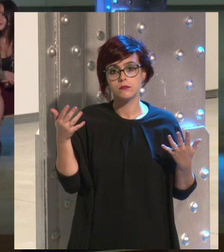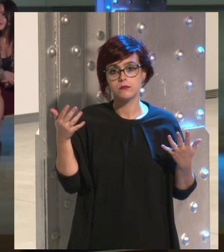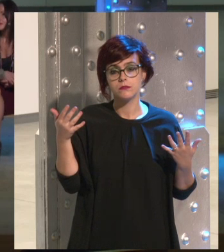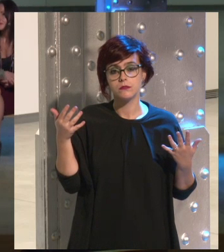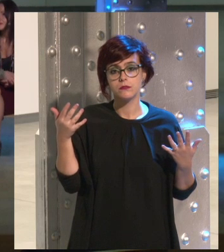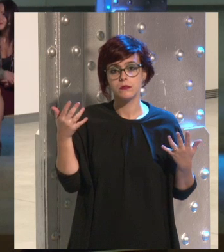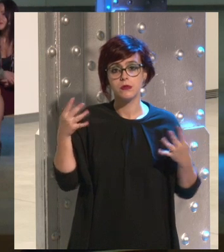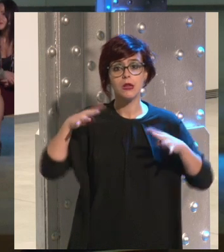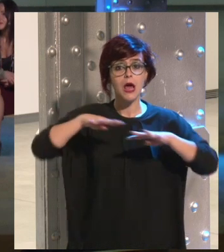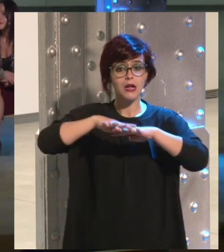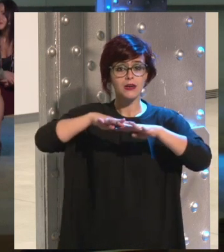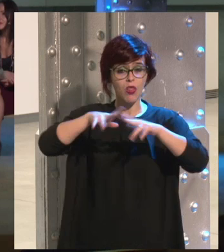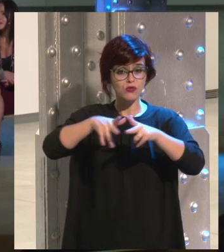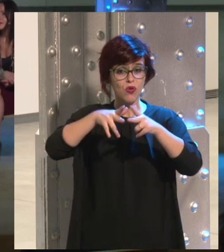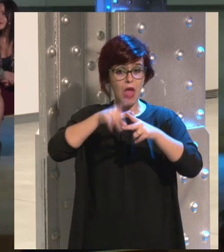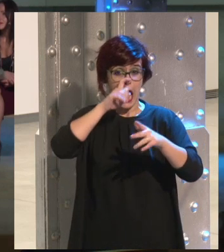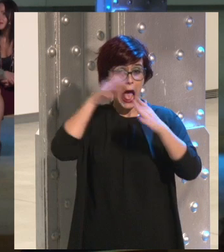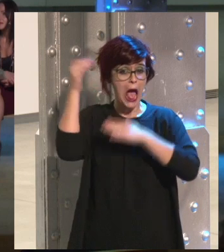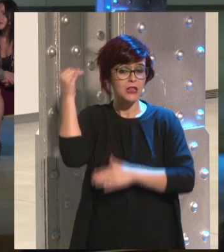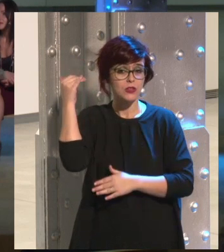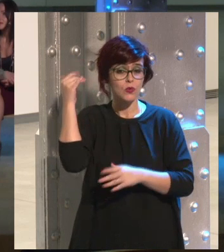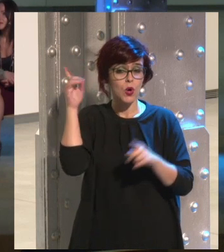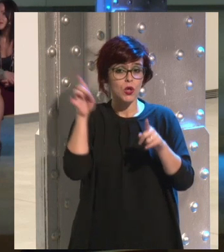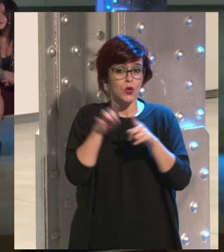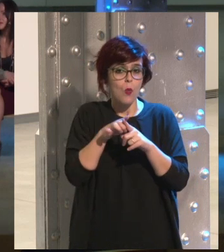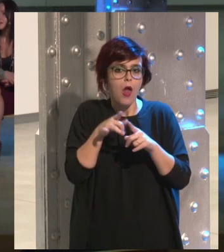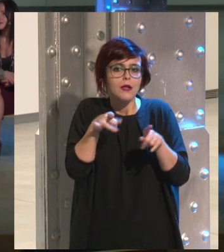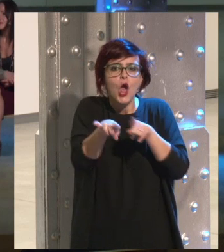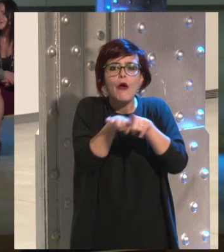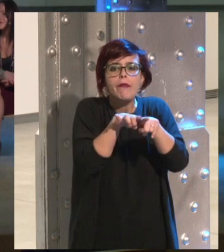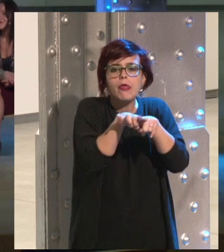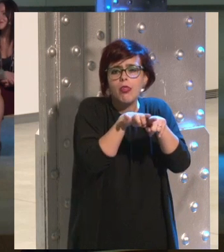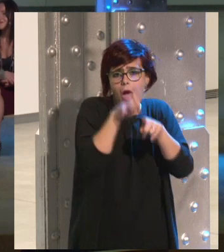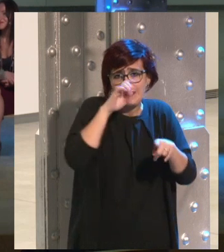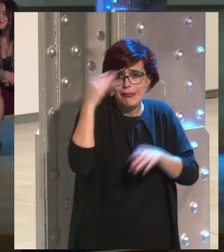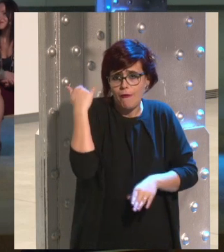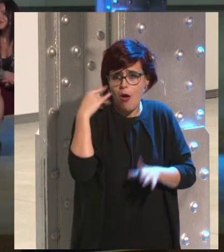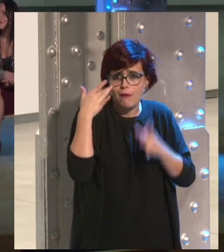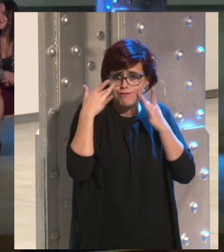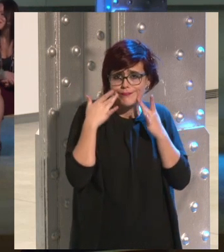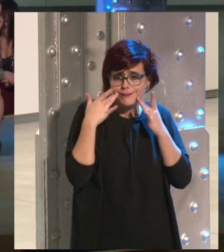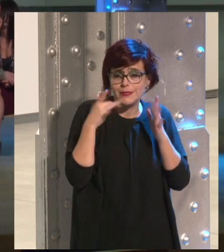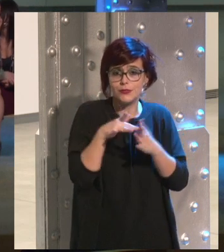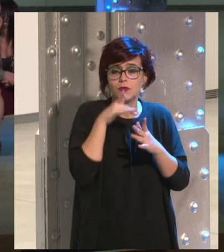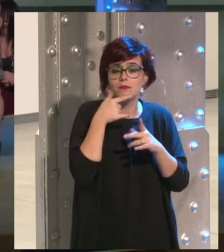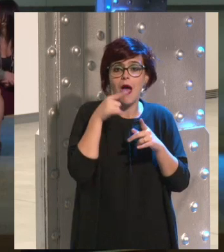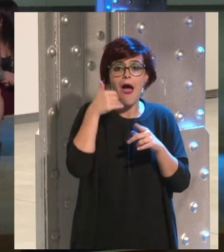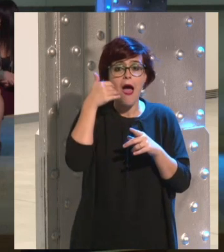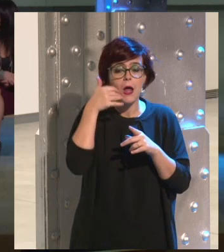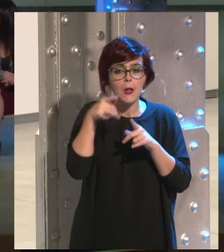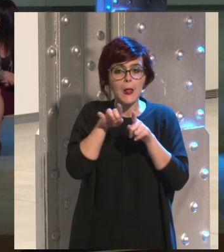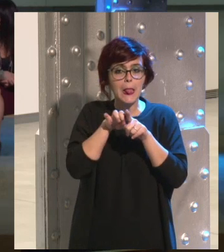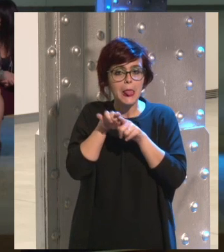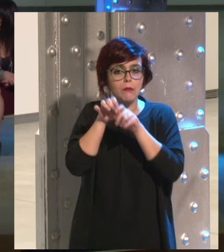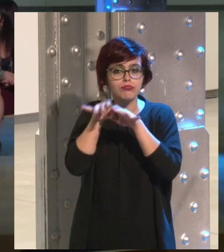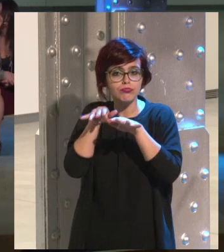La red social es lo que antiguamente era el puro y duro cotilleo. Claro, se iban pasando de unos